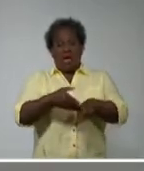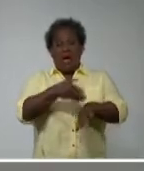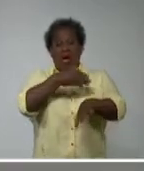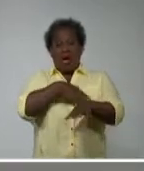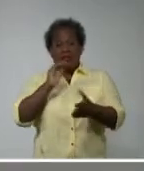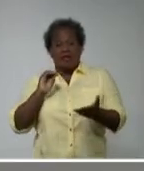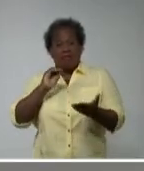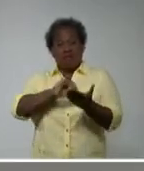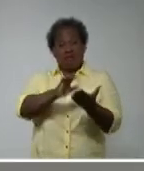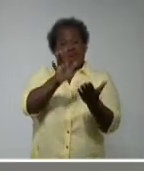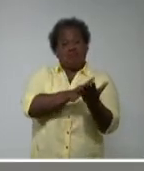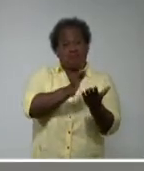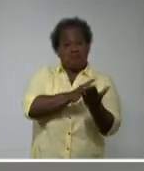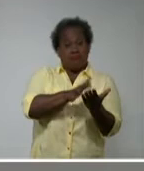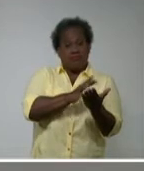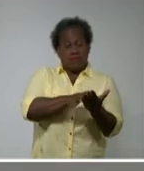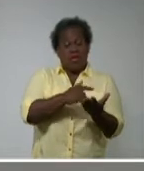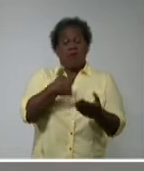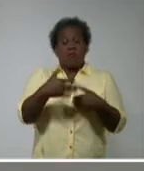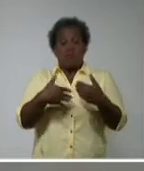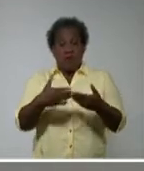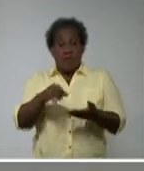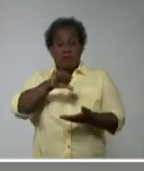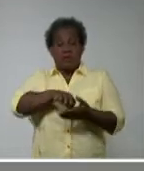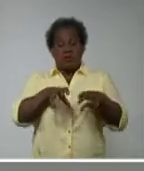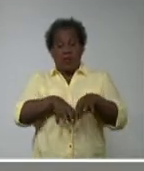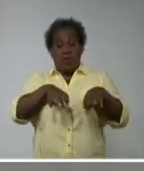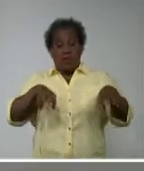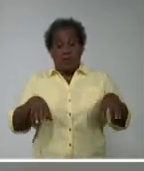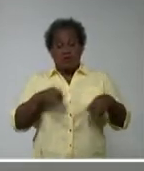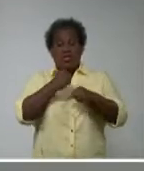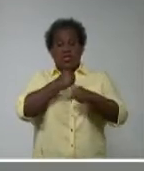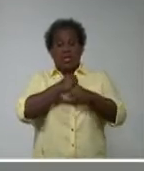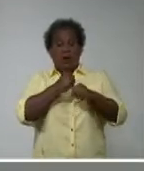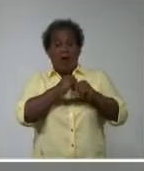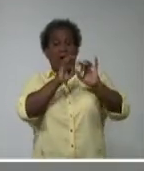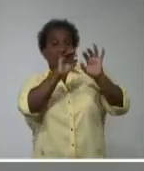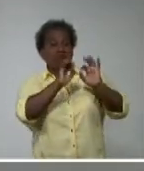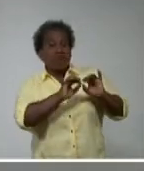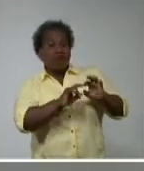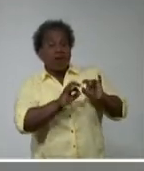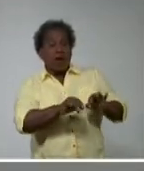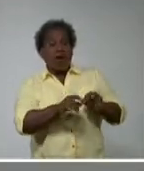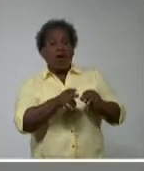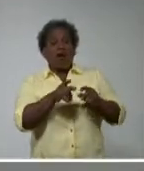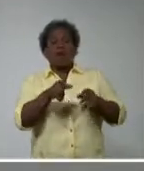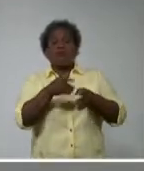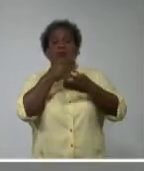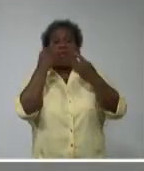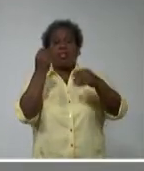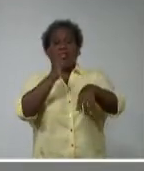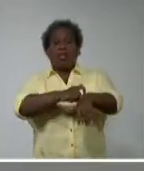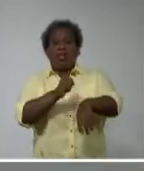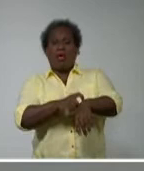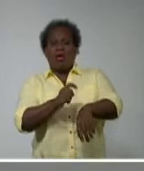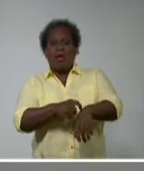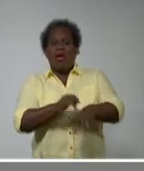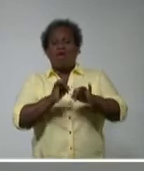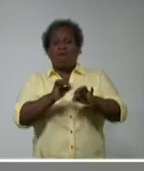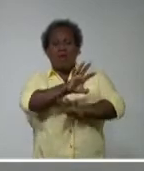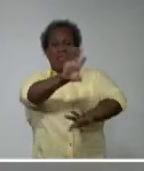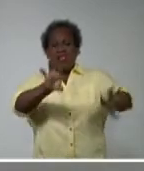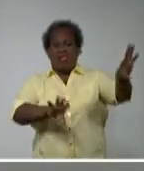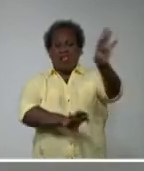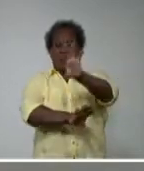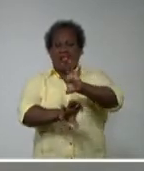el sistema informático en los centros de aislamiento, se trabajaba con una base de datos en un ERC, donde se perdía mucho tiempo, la información era muy regada,